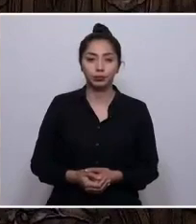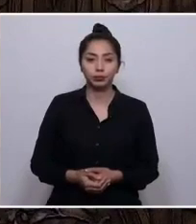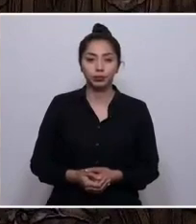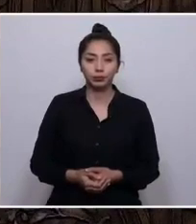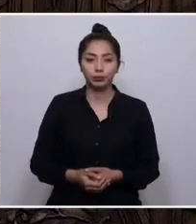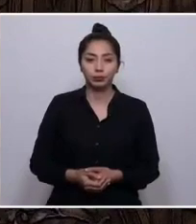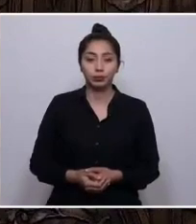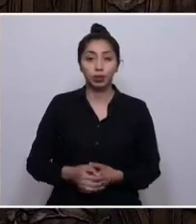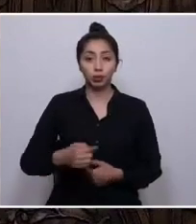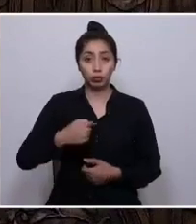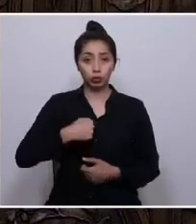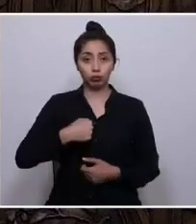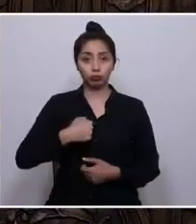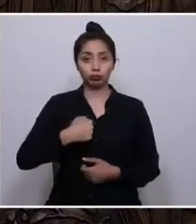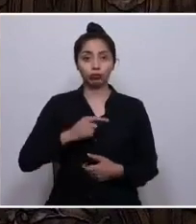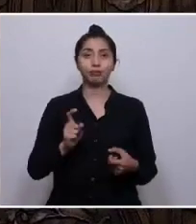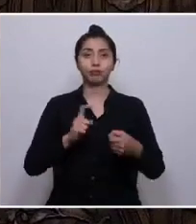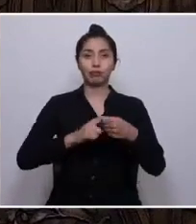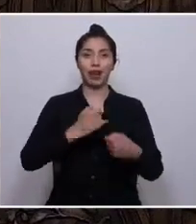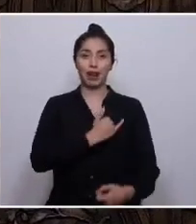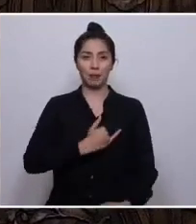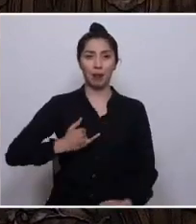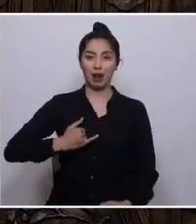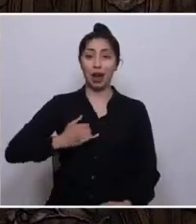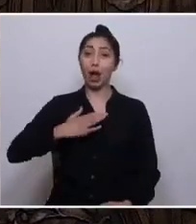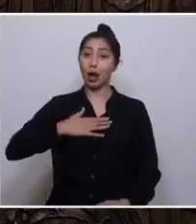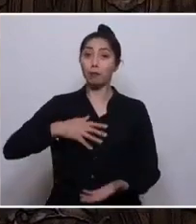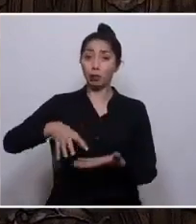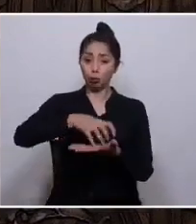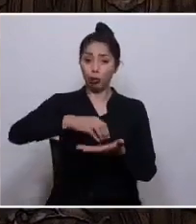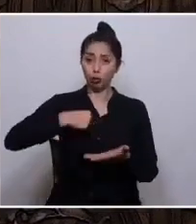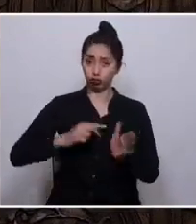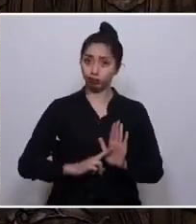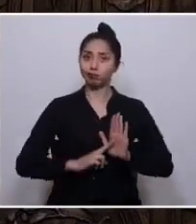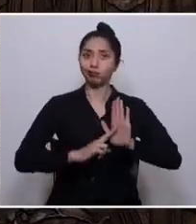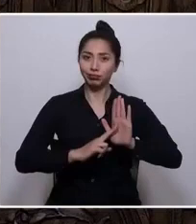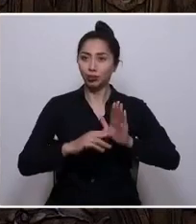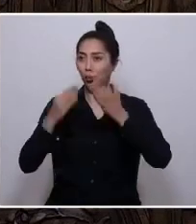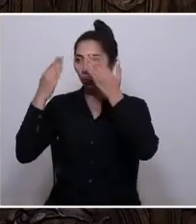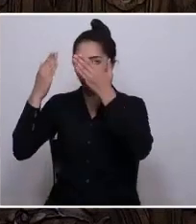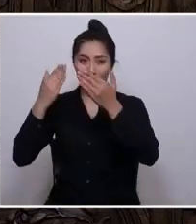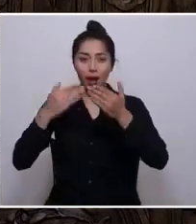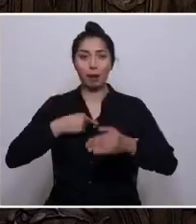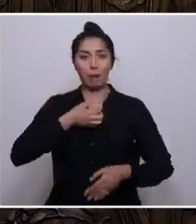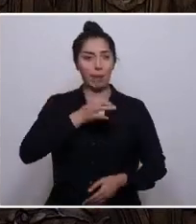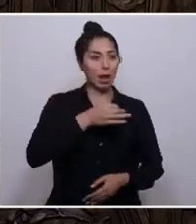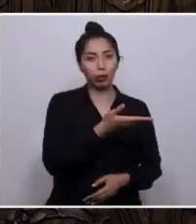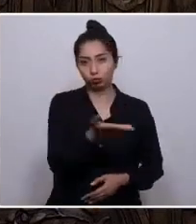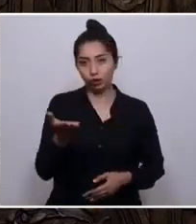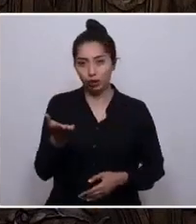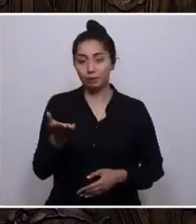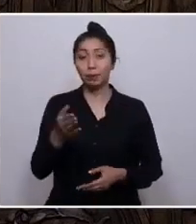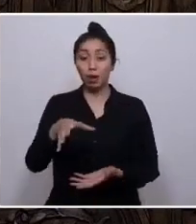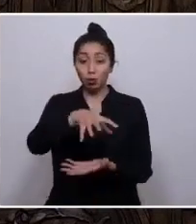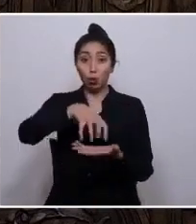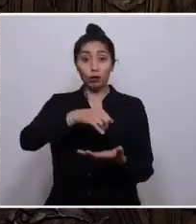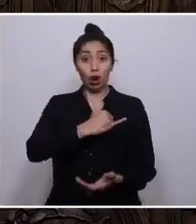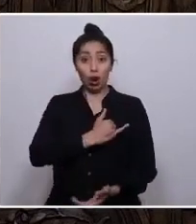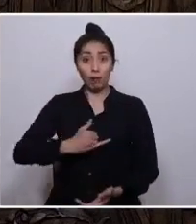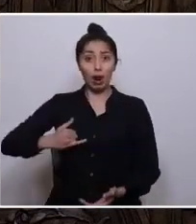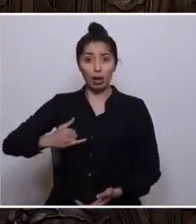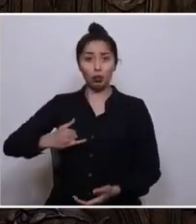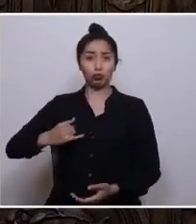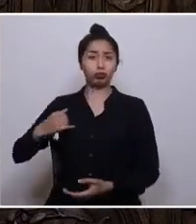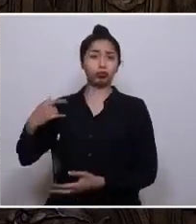Soy Aymara y en nombre de mi pueblo a quien represento les dedico estas palabras. El pueblo Aymara es un pueblo milenario.